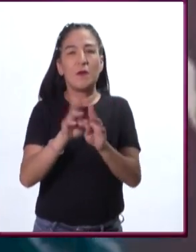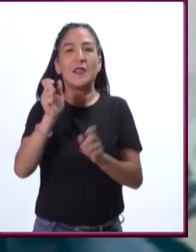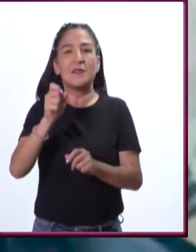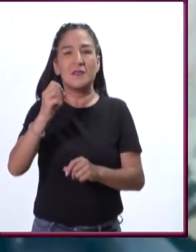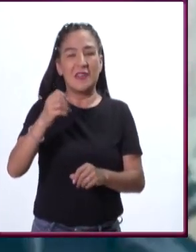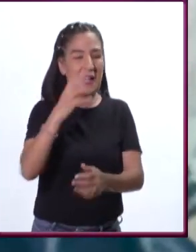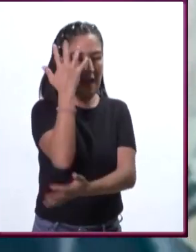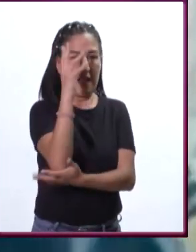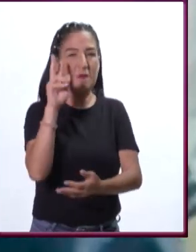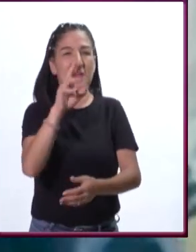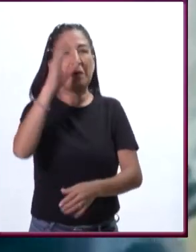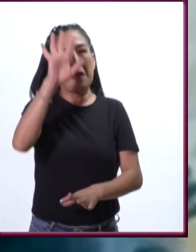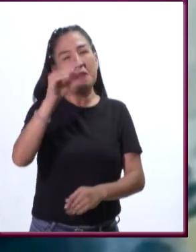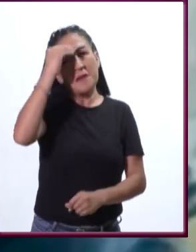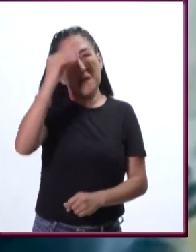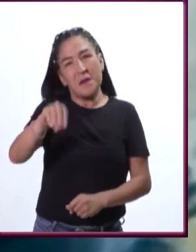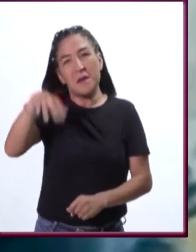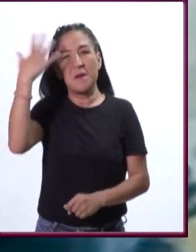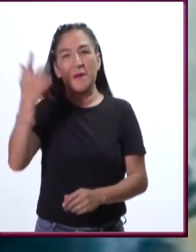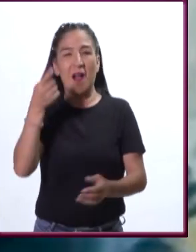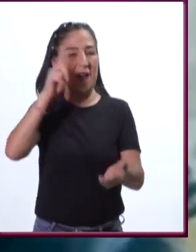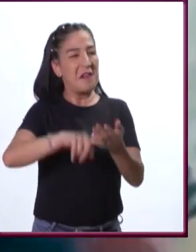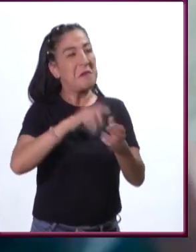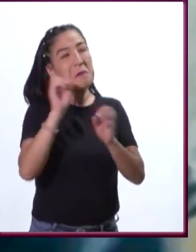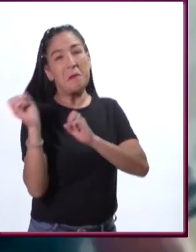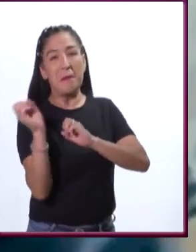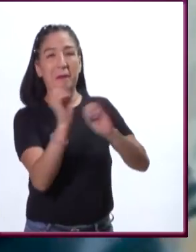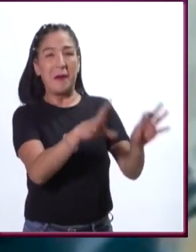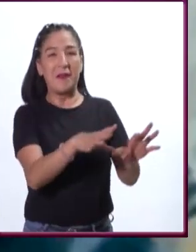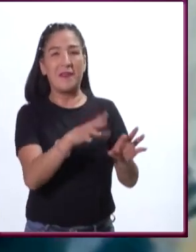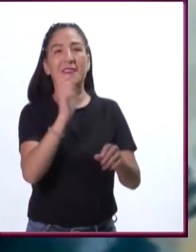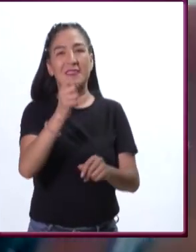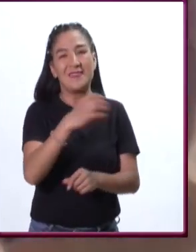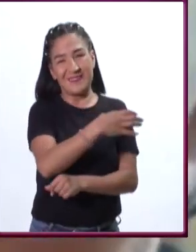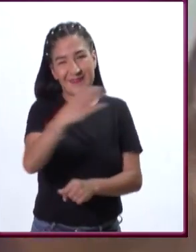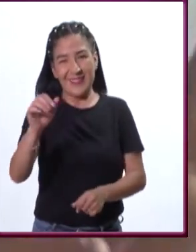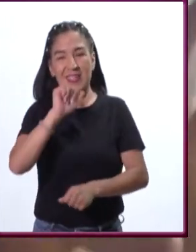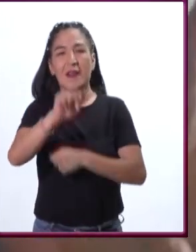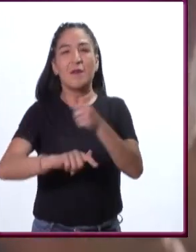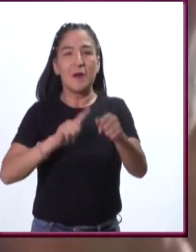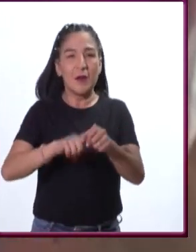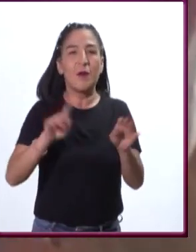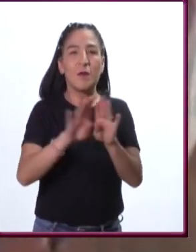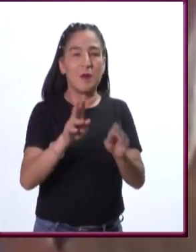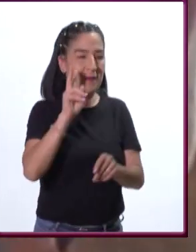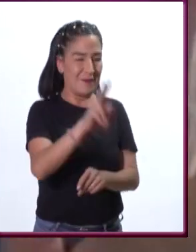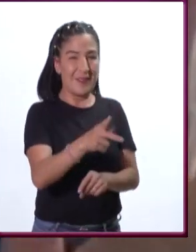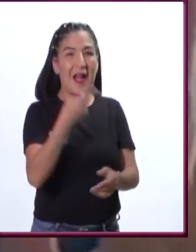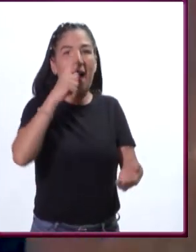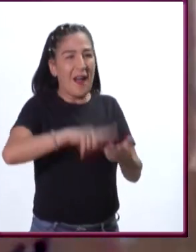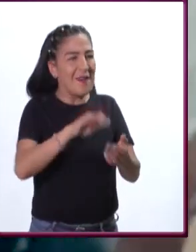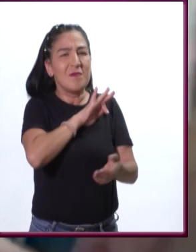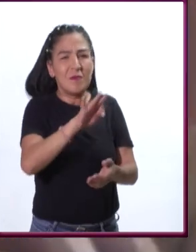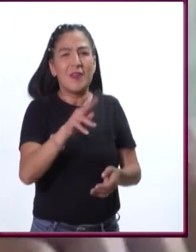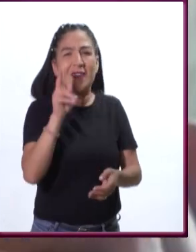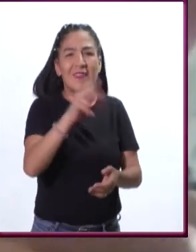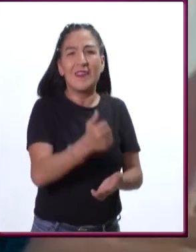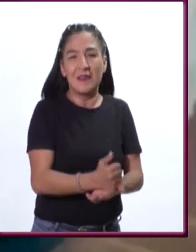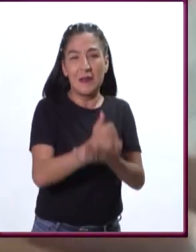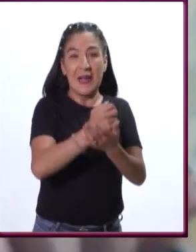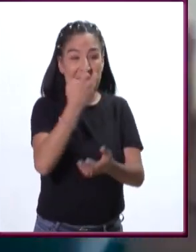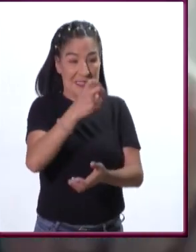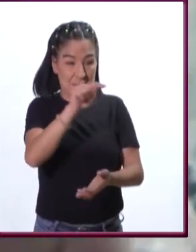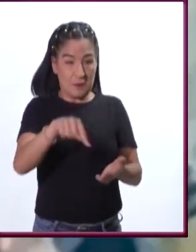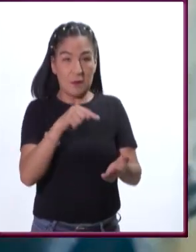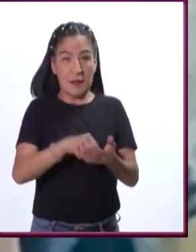olvidados en un potrero, a donde las del ganado va y encuentra sombra, son sitios